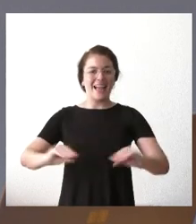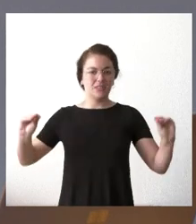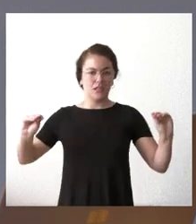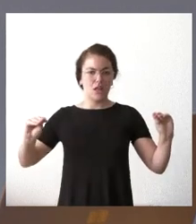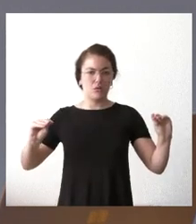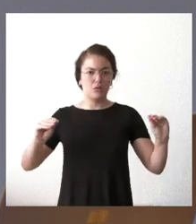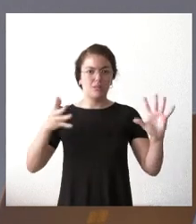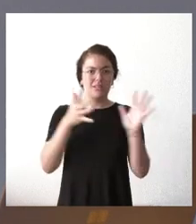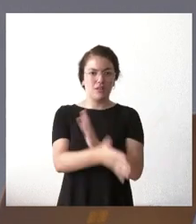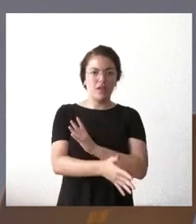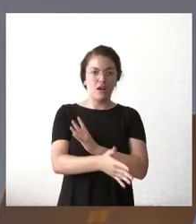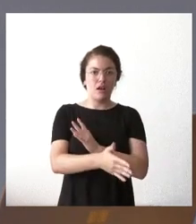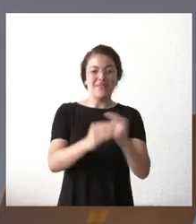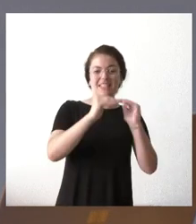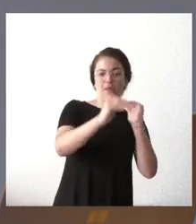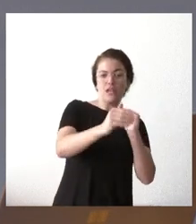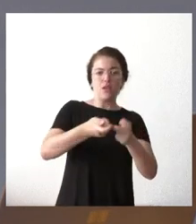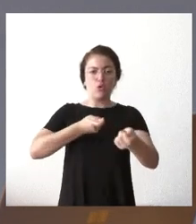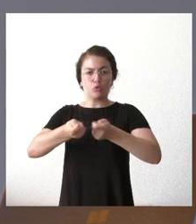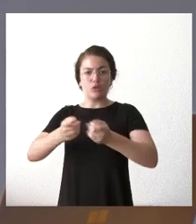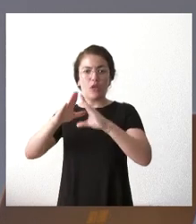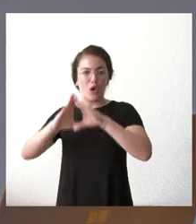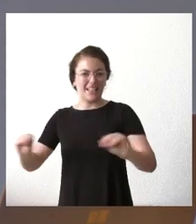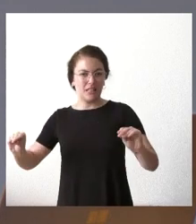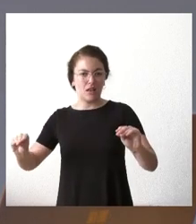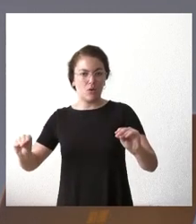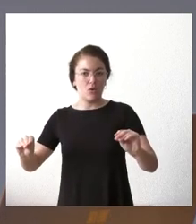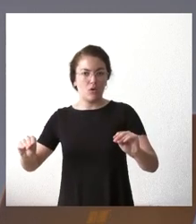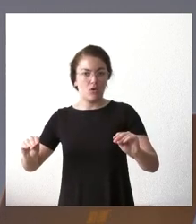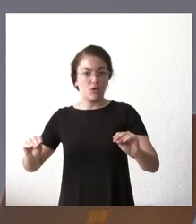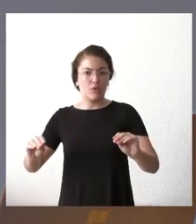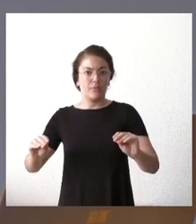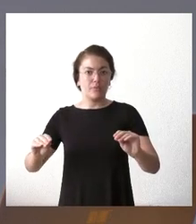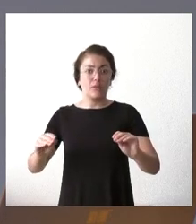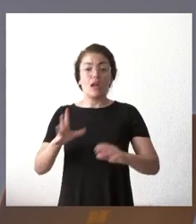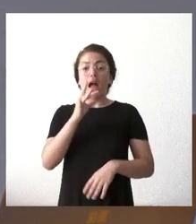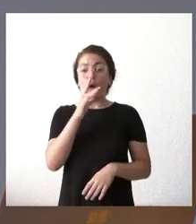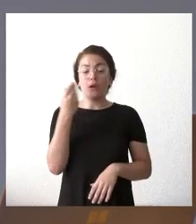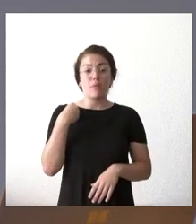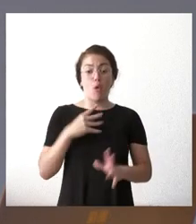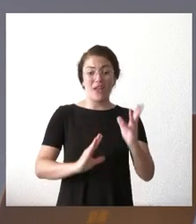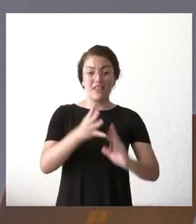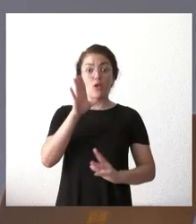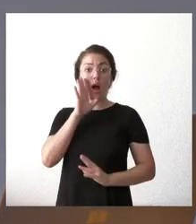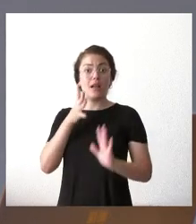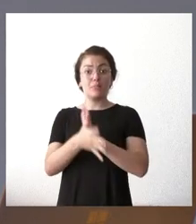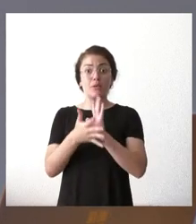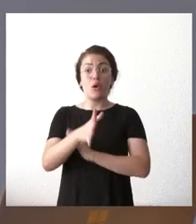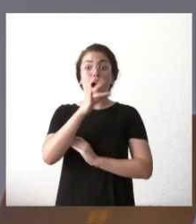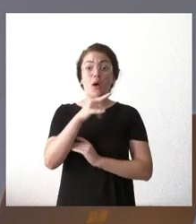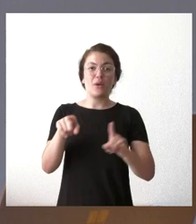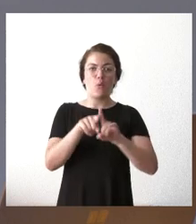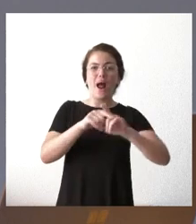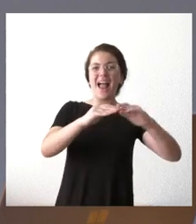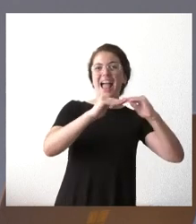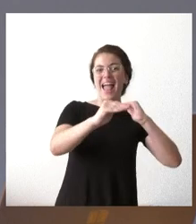esos tres conceptos, estabilizado, controlado, extinguido, repito, estos incendios que he mencionado están todavía en fase de estabilización,